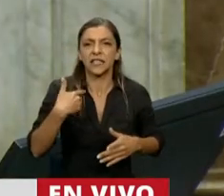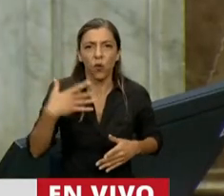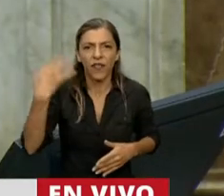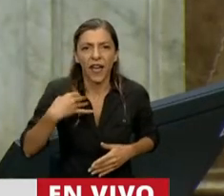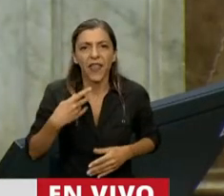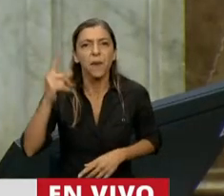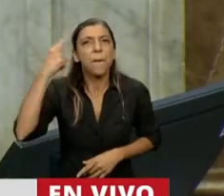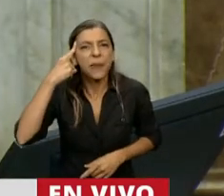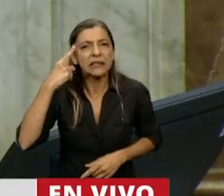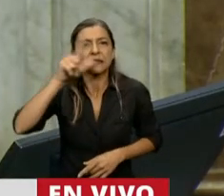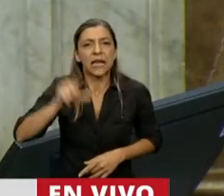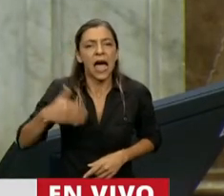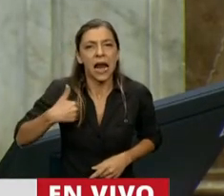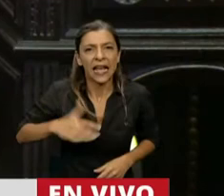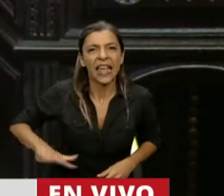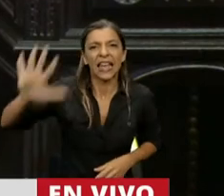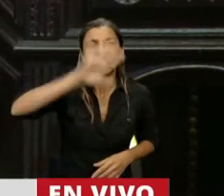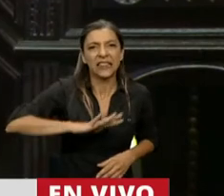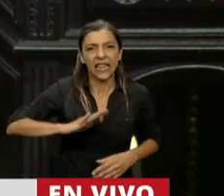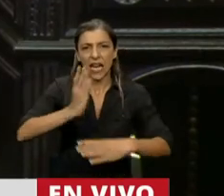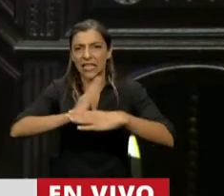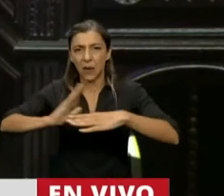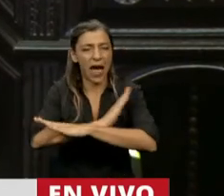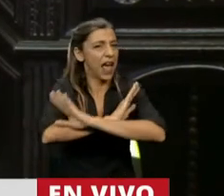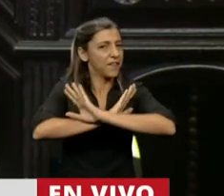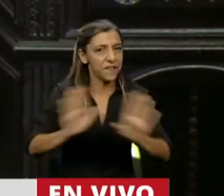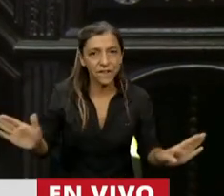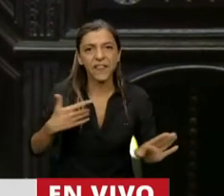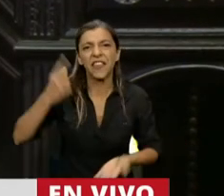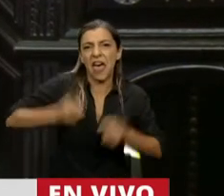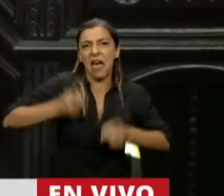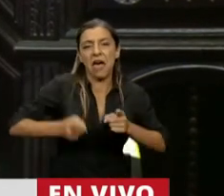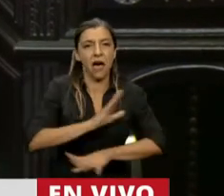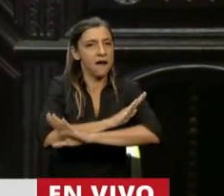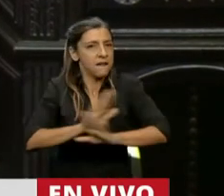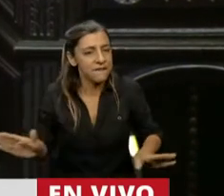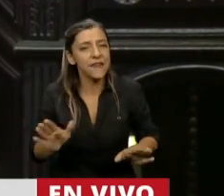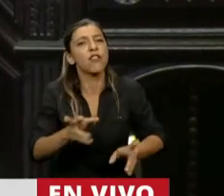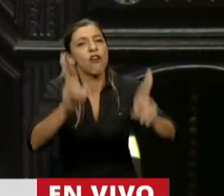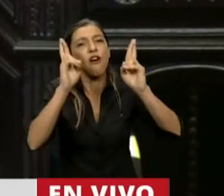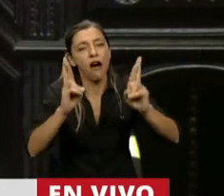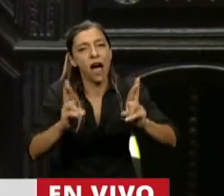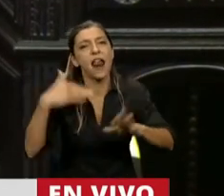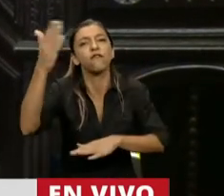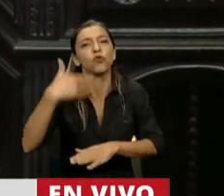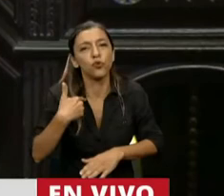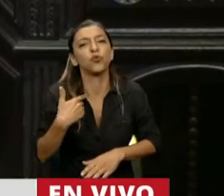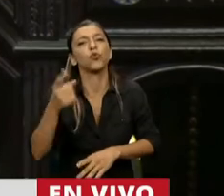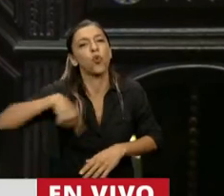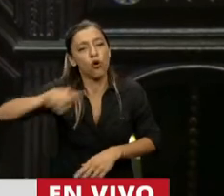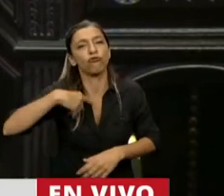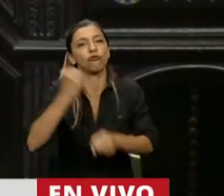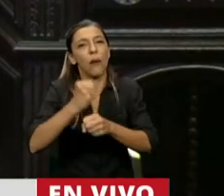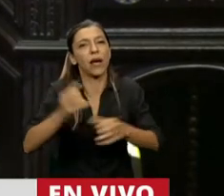sectarios, de ser menos arbitrarios, y sean capaces de que juntos podamos trabajar para